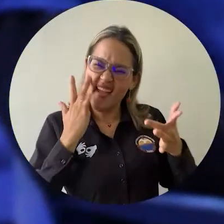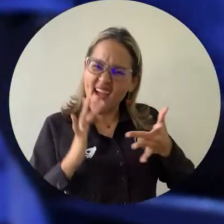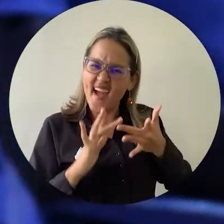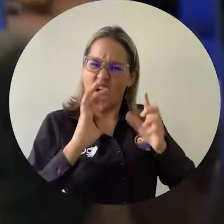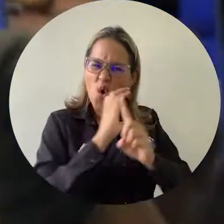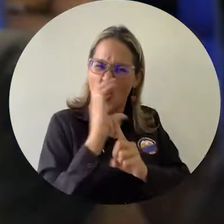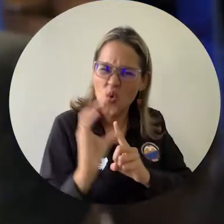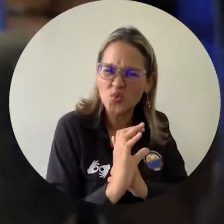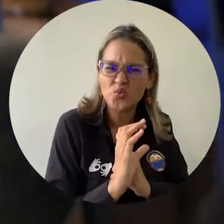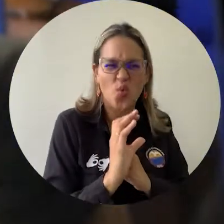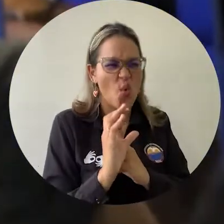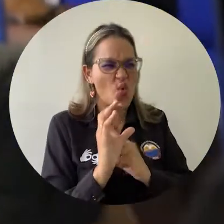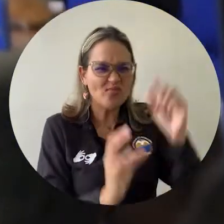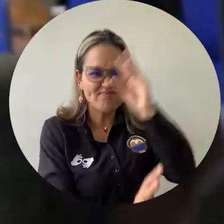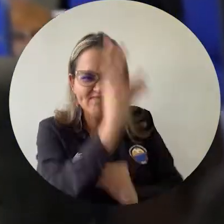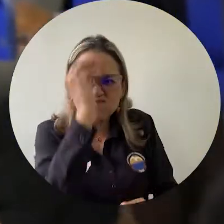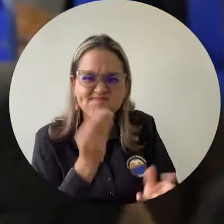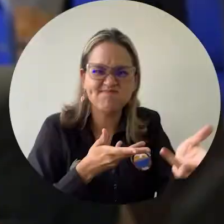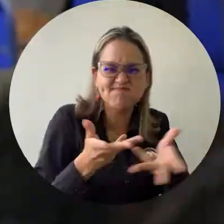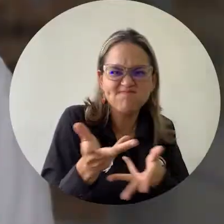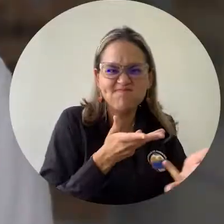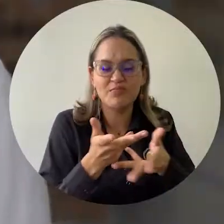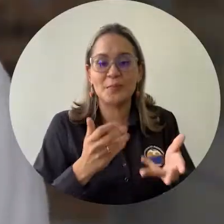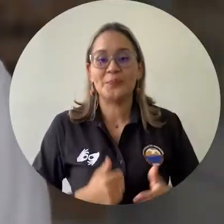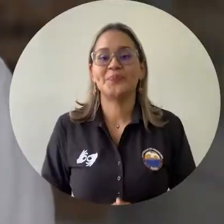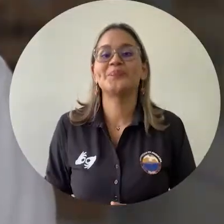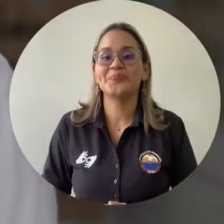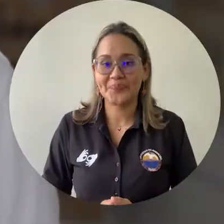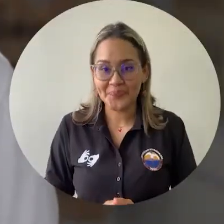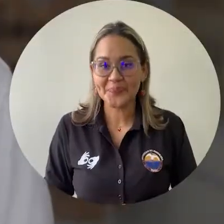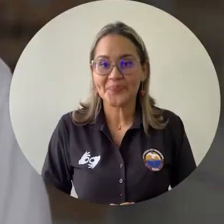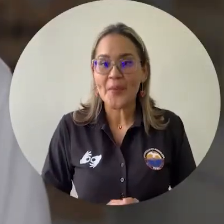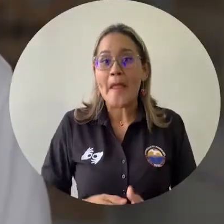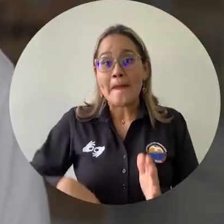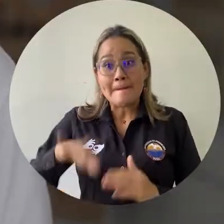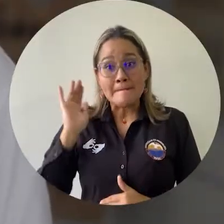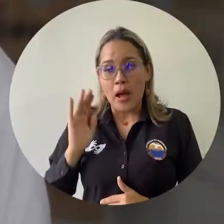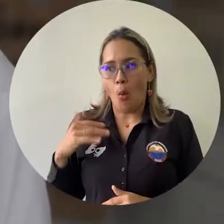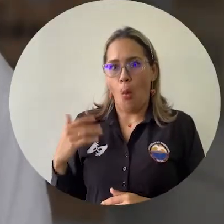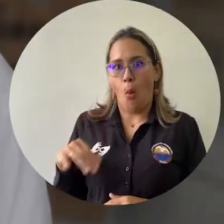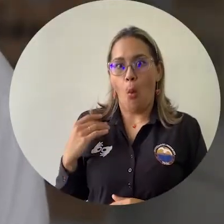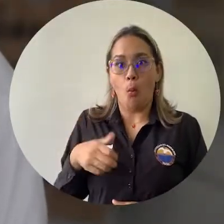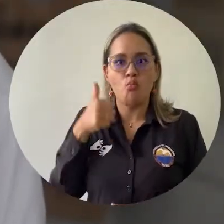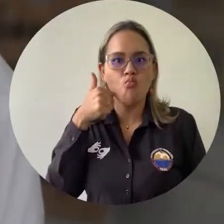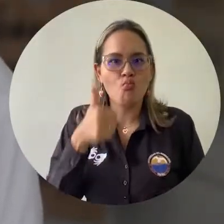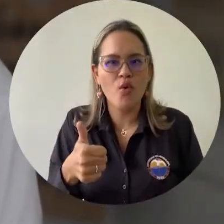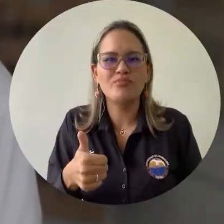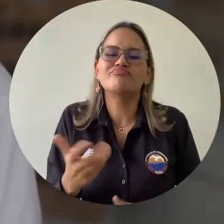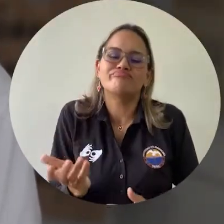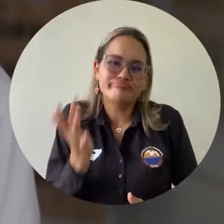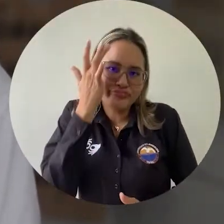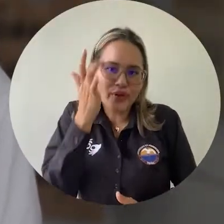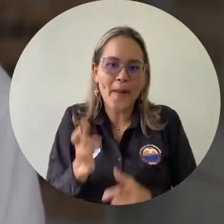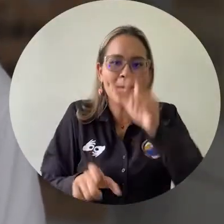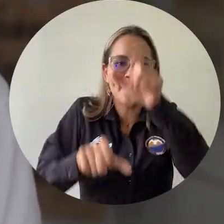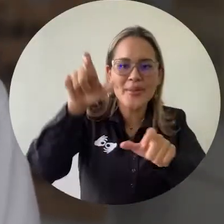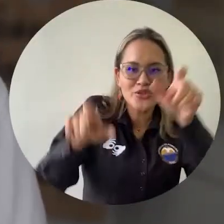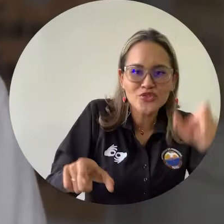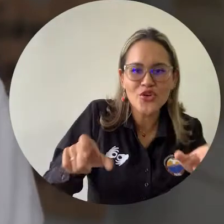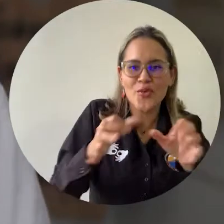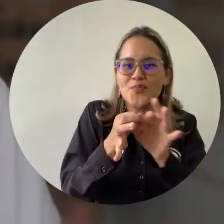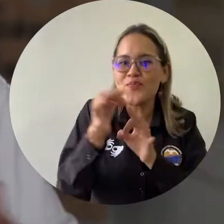culturales del municipio. Es una iniciativa que compromete a todo el municipio y sobre todo a las personas que nosotros